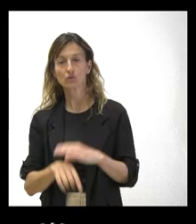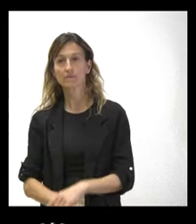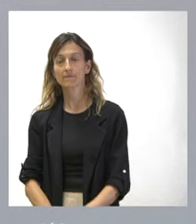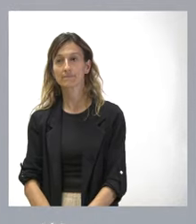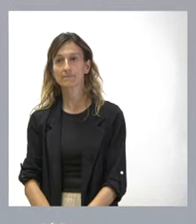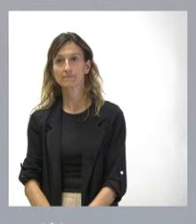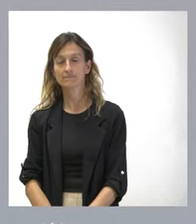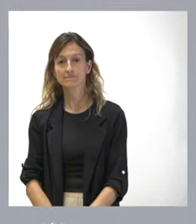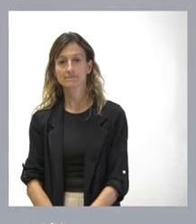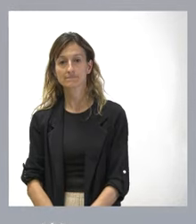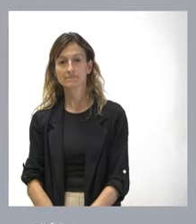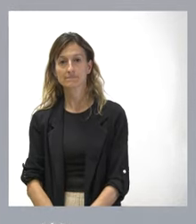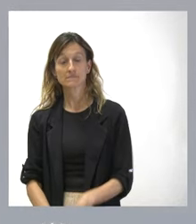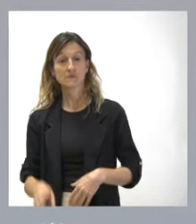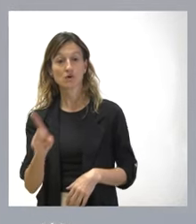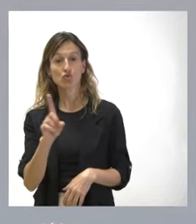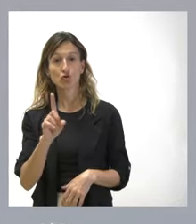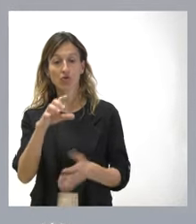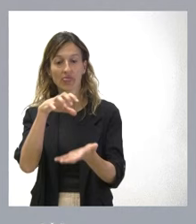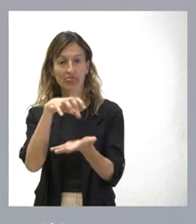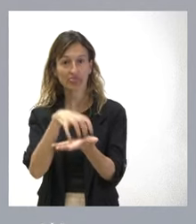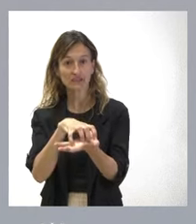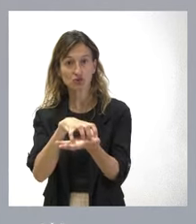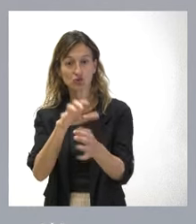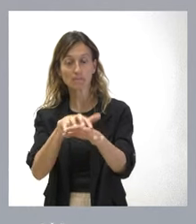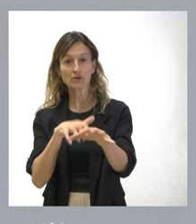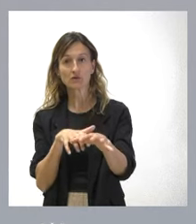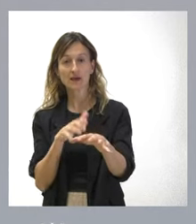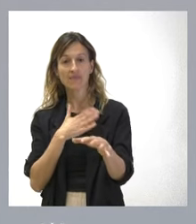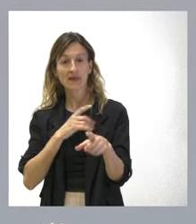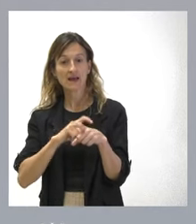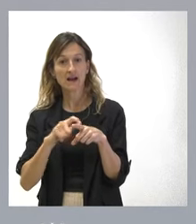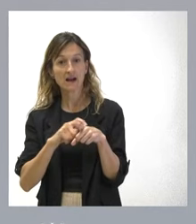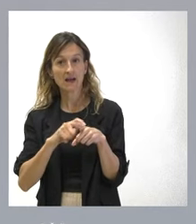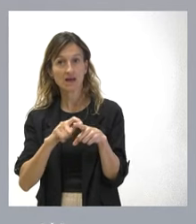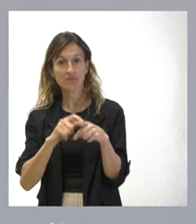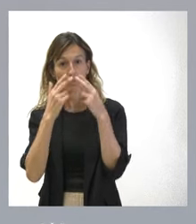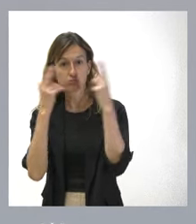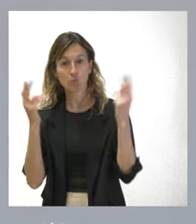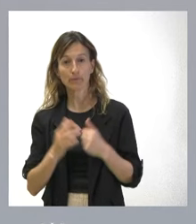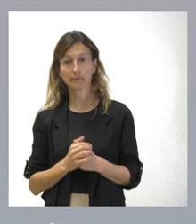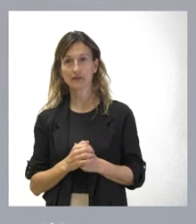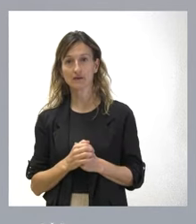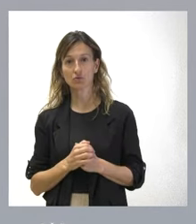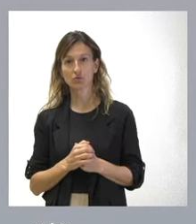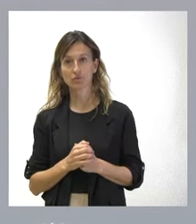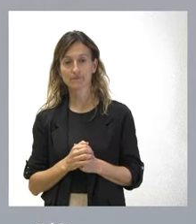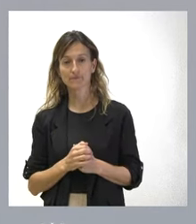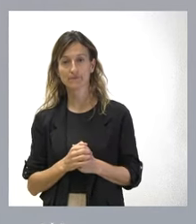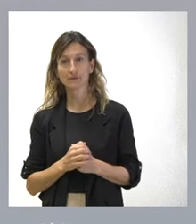No. De hecho, la mayoría de los centros que tenemos son centros de carácter públicos, bien sea